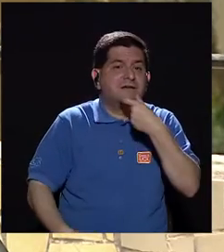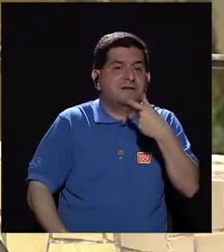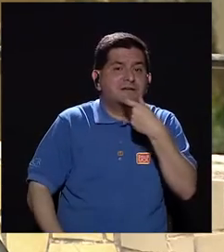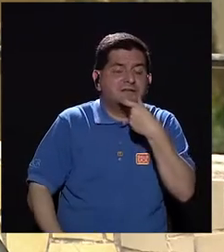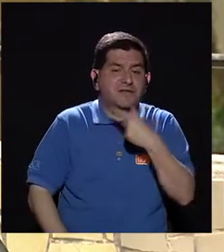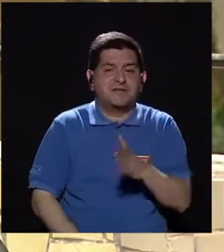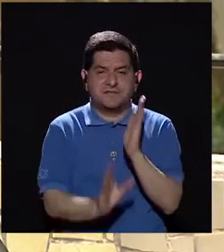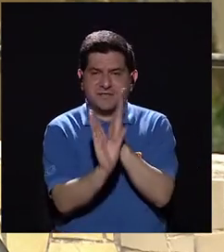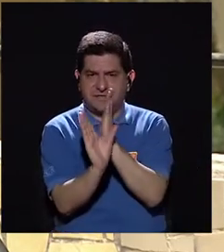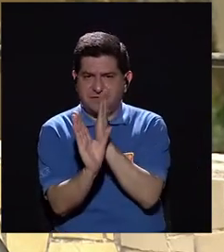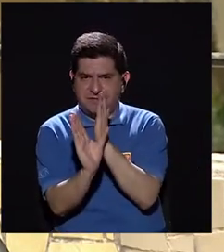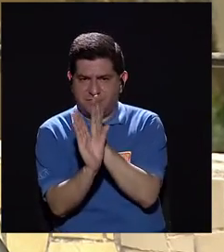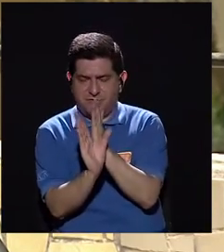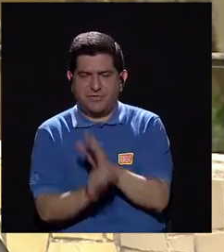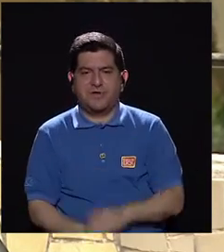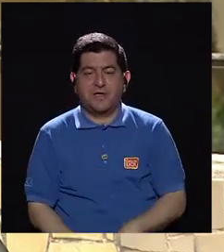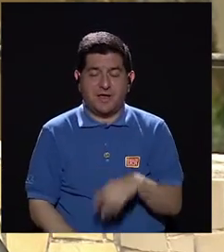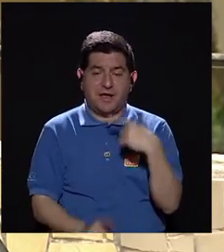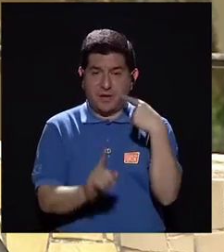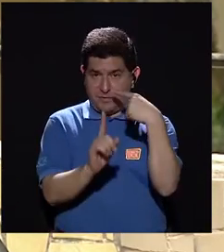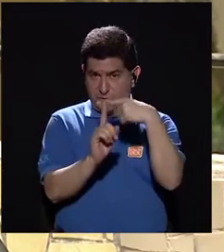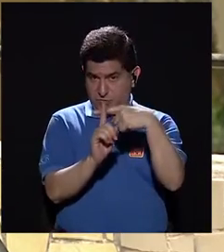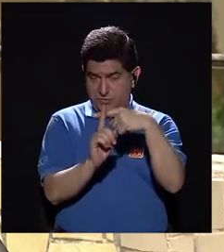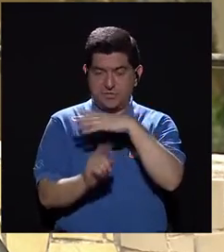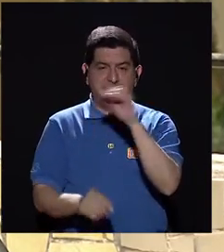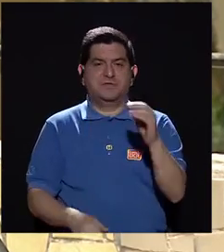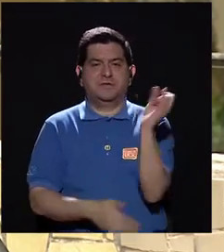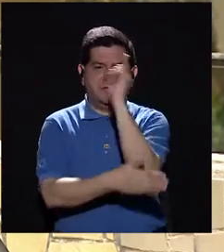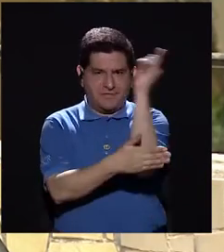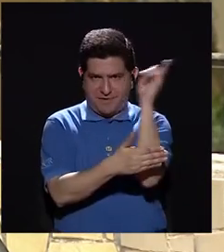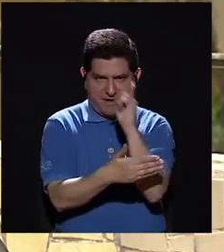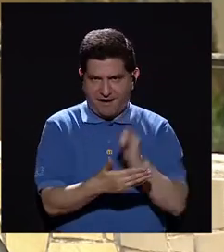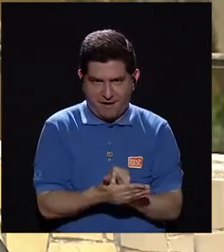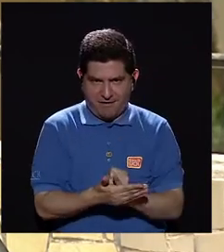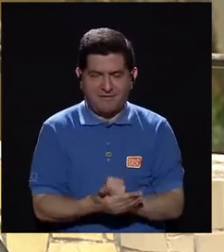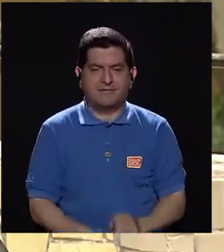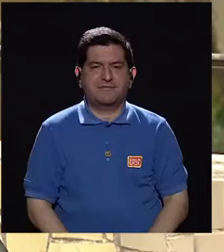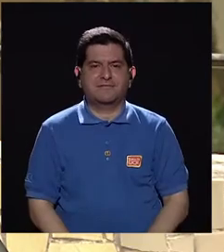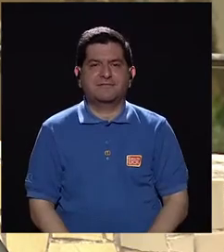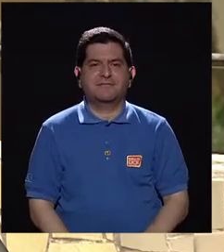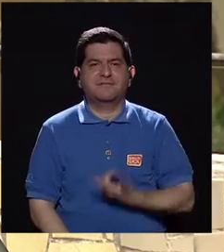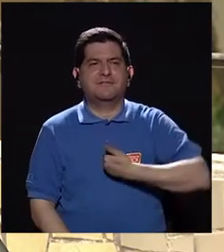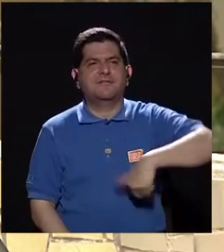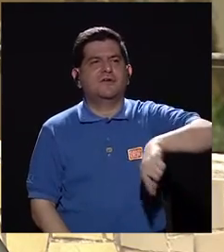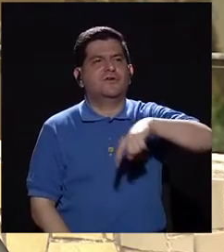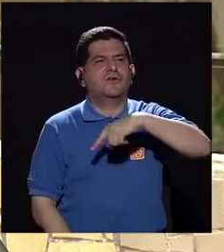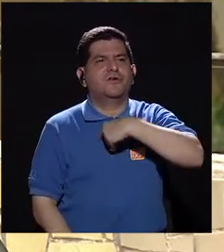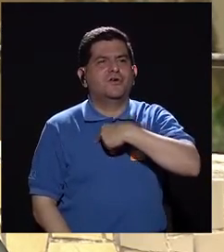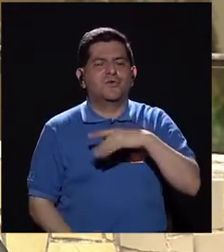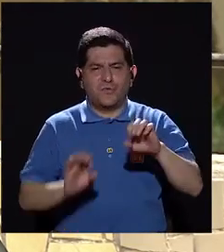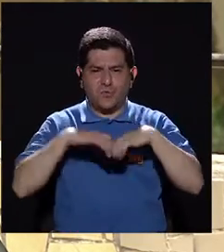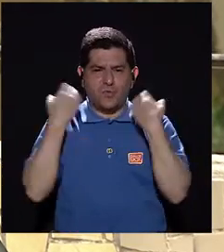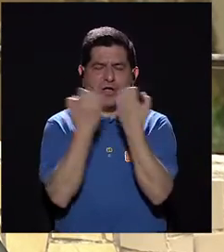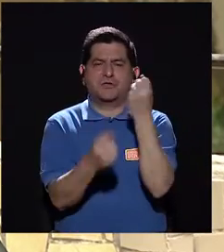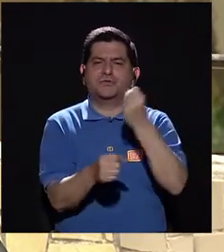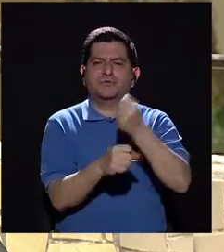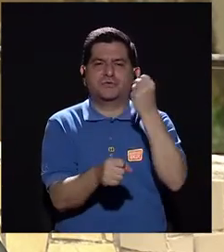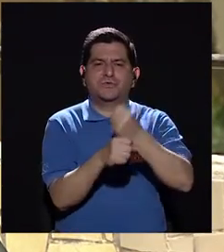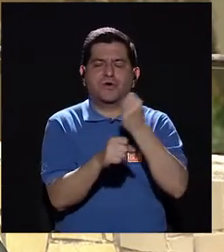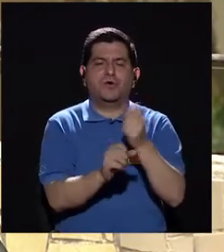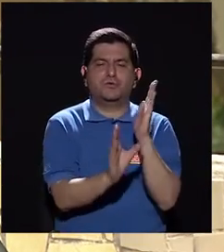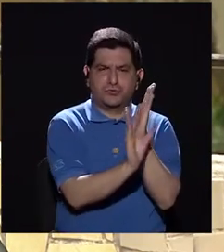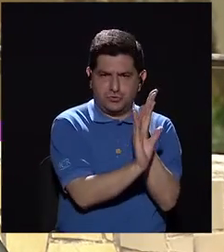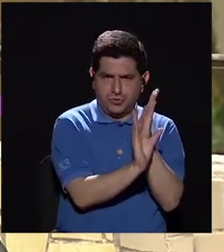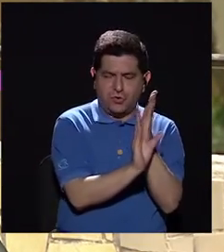risa, la psicología, dentro de la psicología positiva, y el arte. Porque nuestro equipo de trabajo,